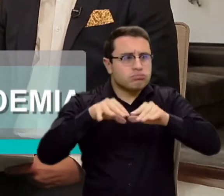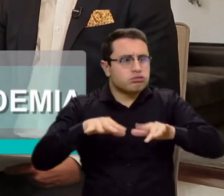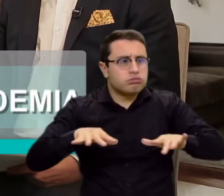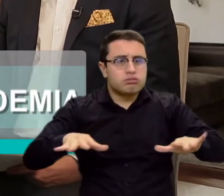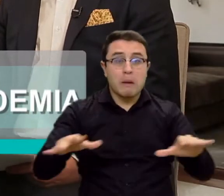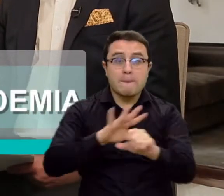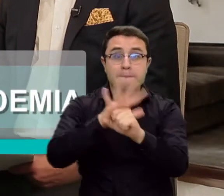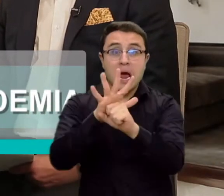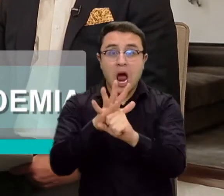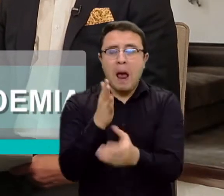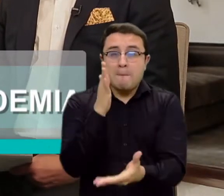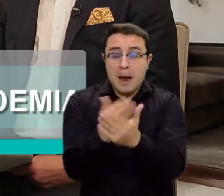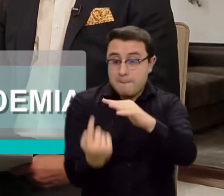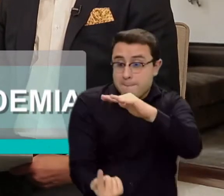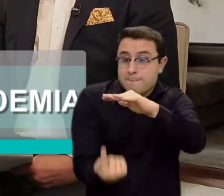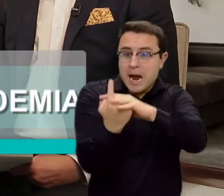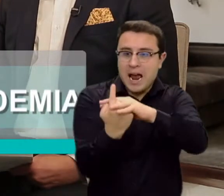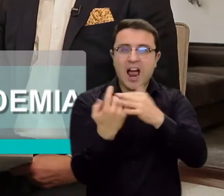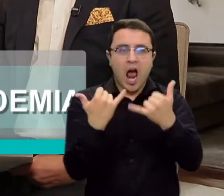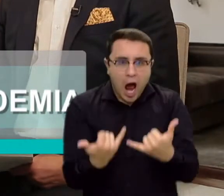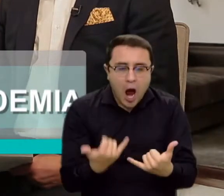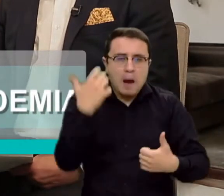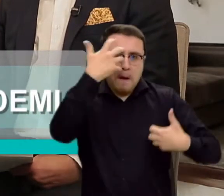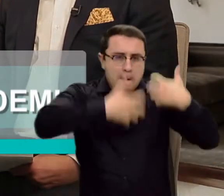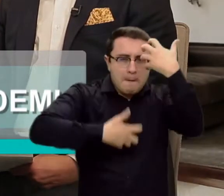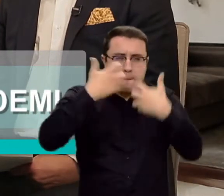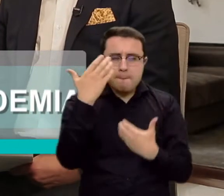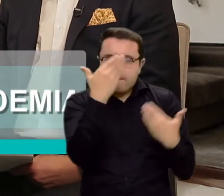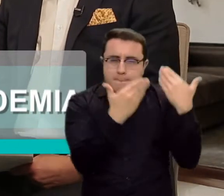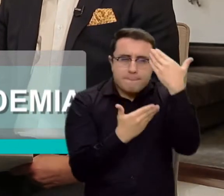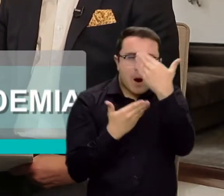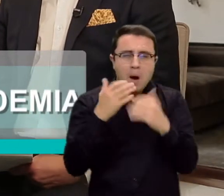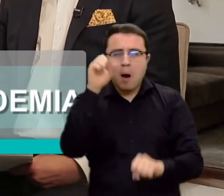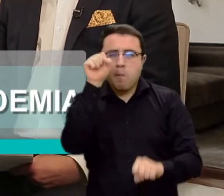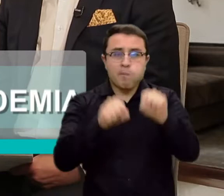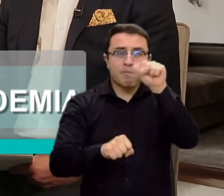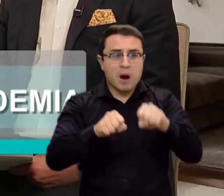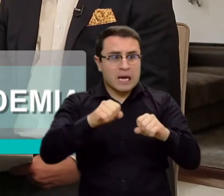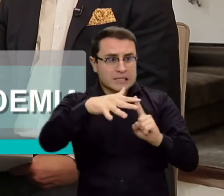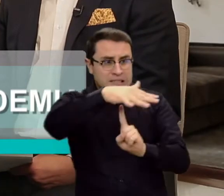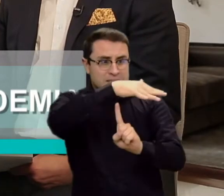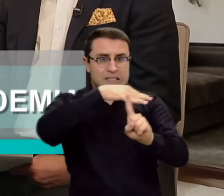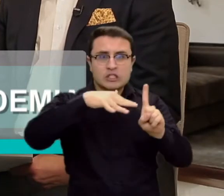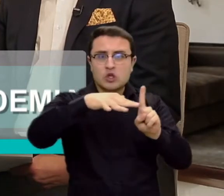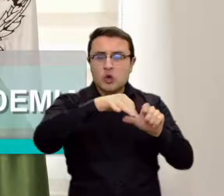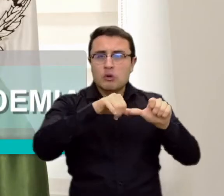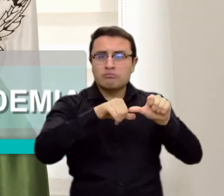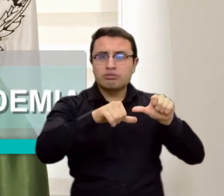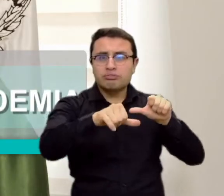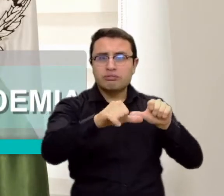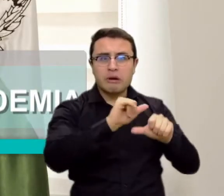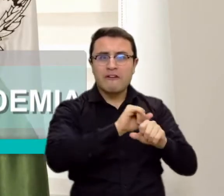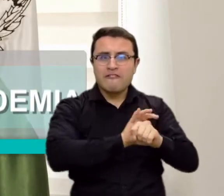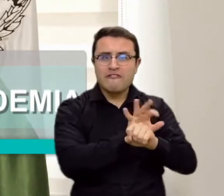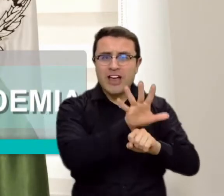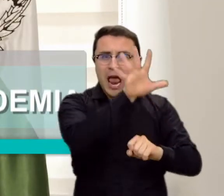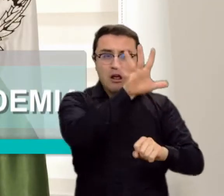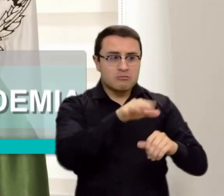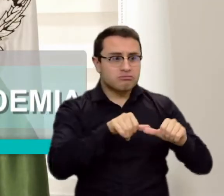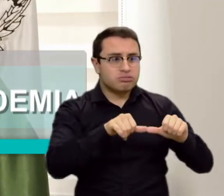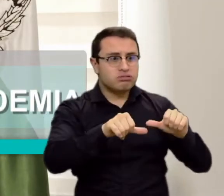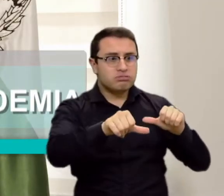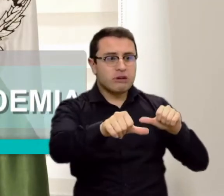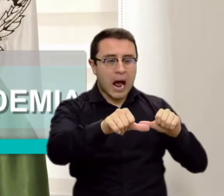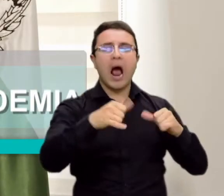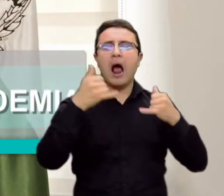Va a ser un gran piloto, sobre todo, para saber si esta situación se da y continúa en el país. Y ha